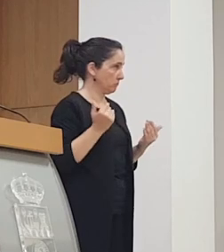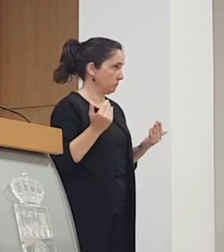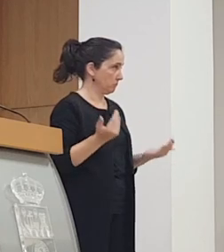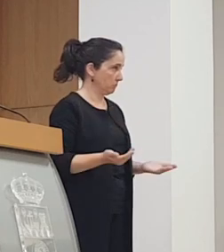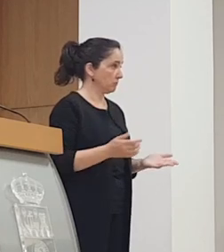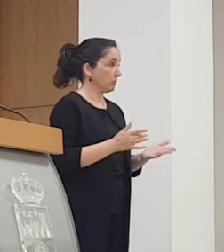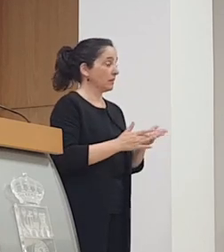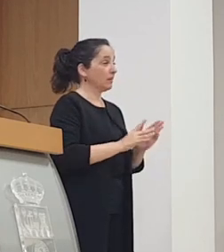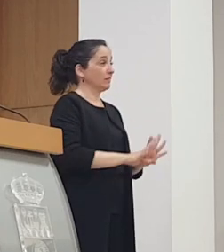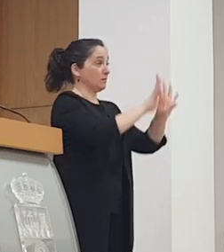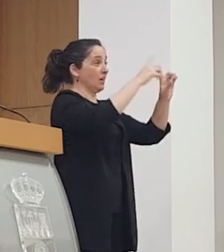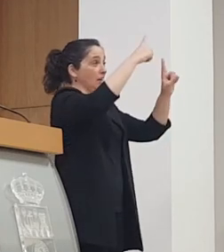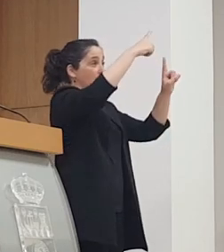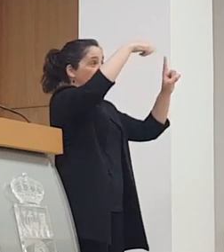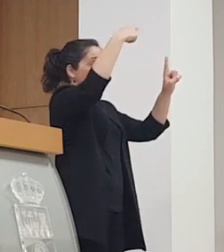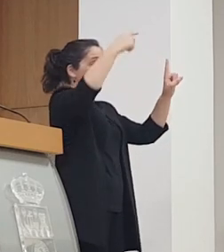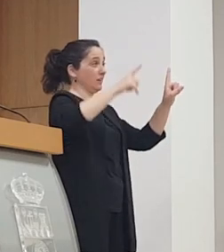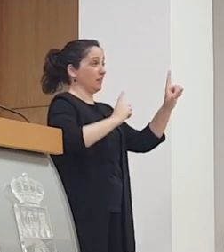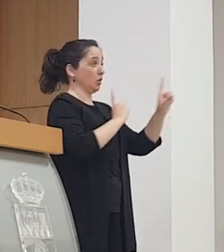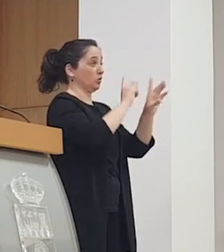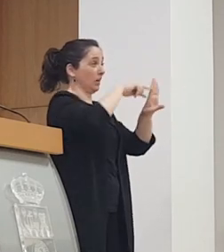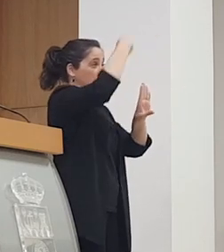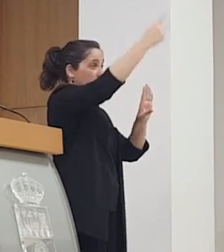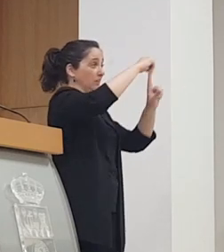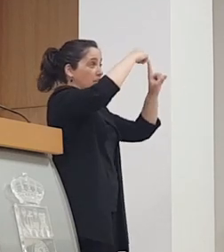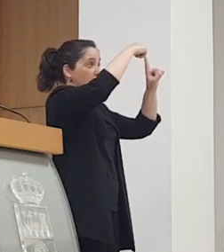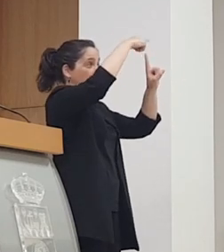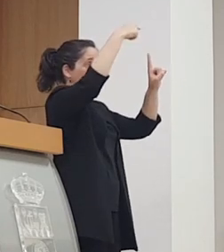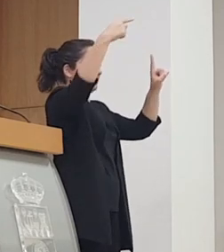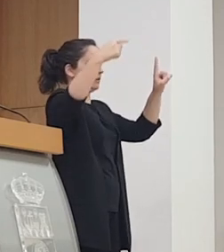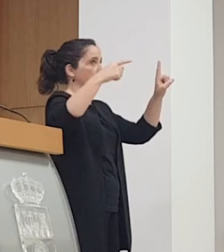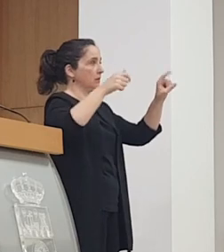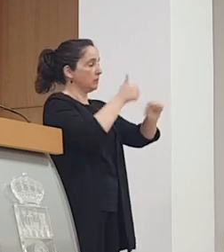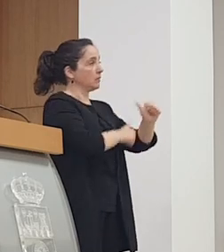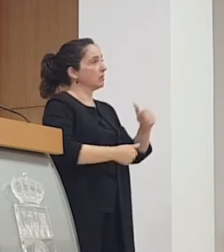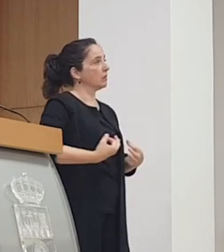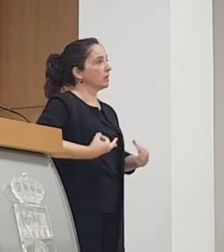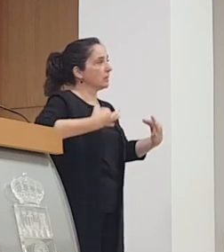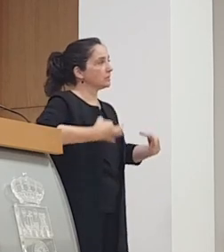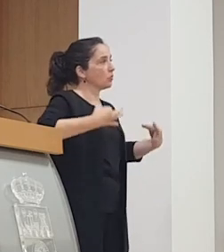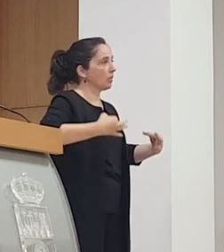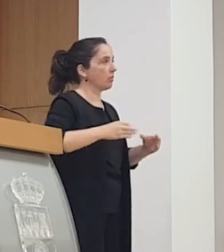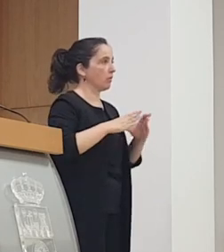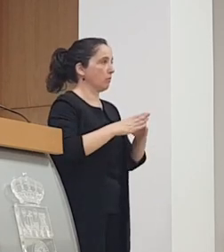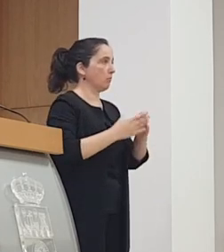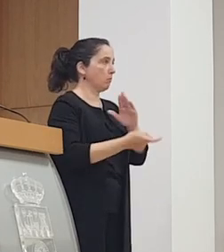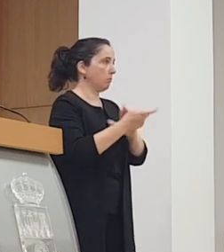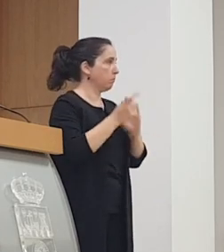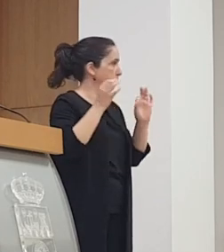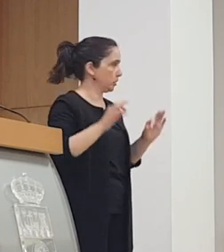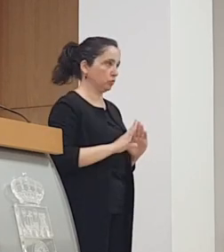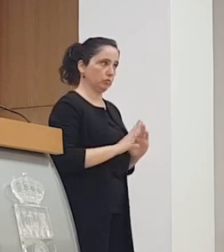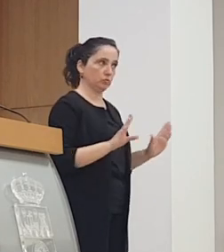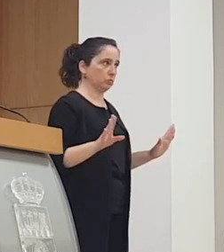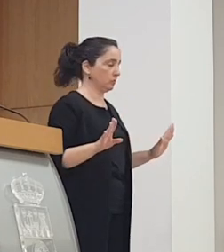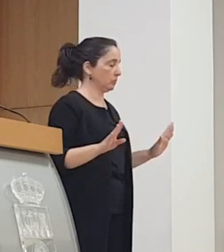las concertinas o el debate de las concertinas o no lo prioritario es dar seguridad al puerto que es